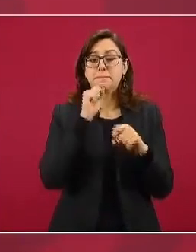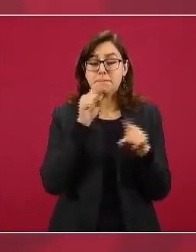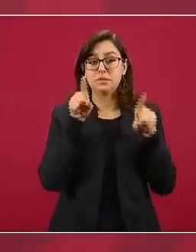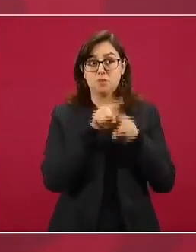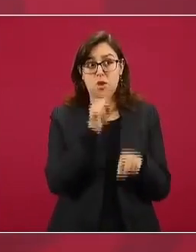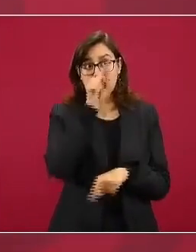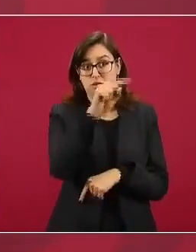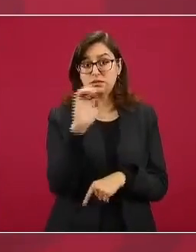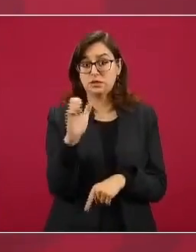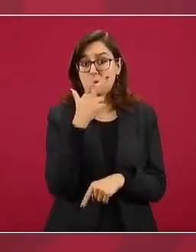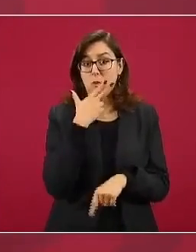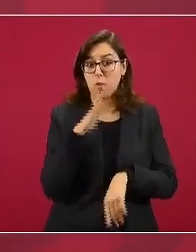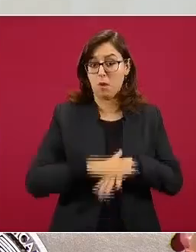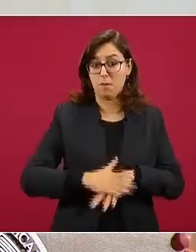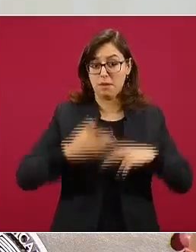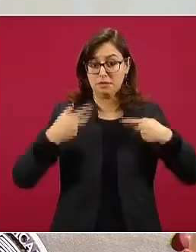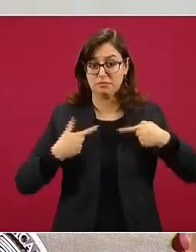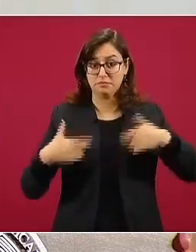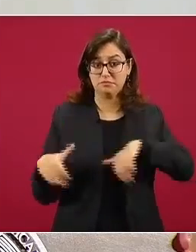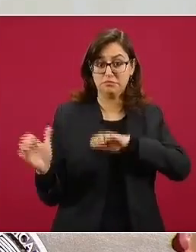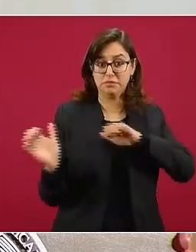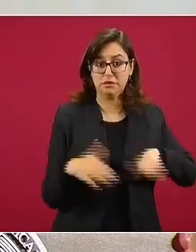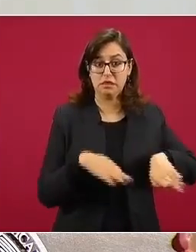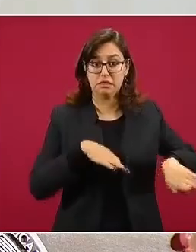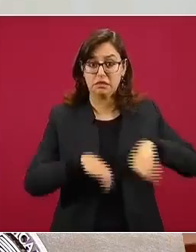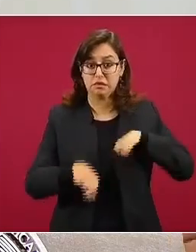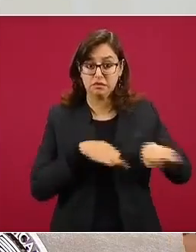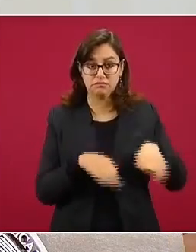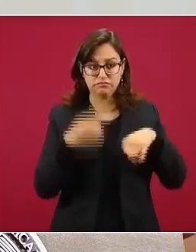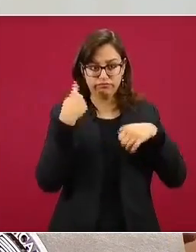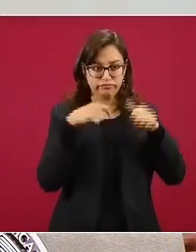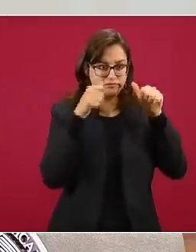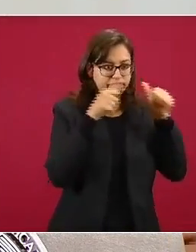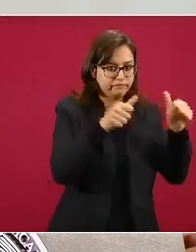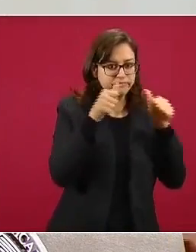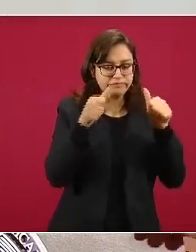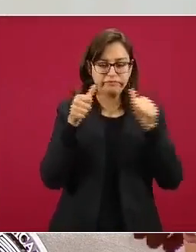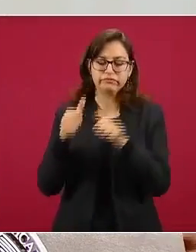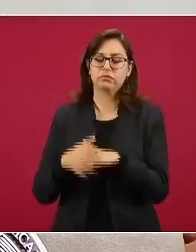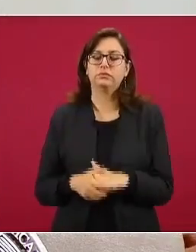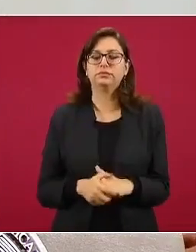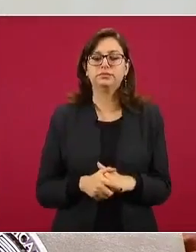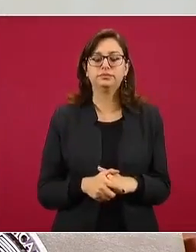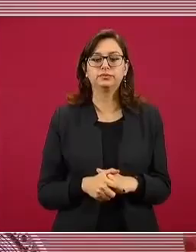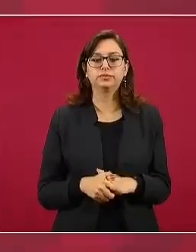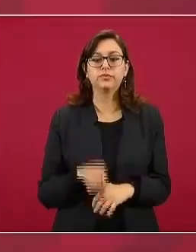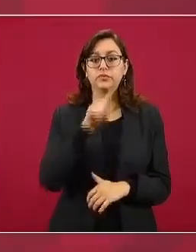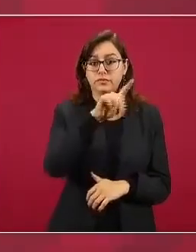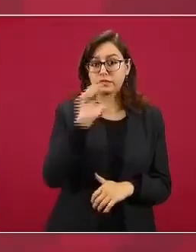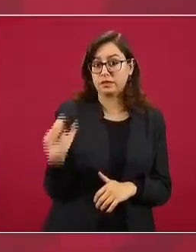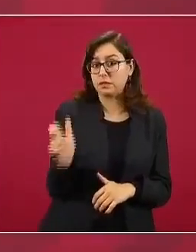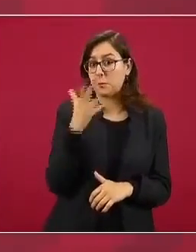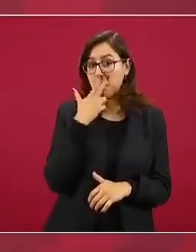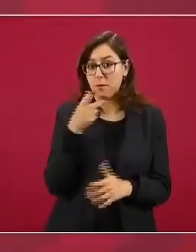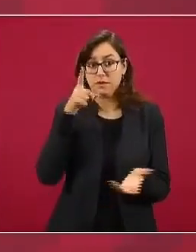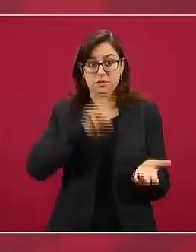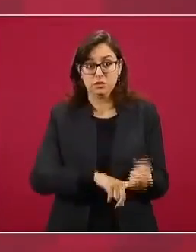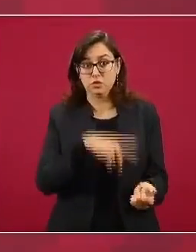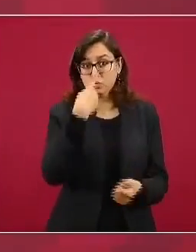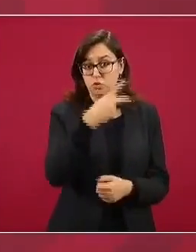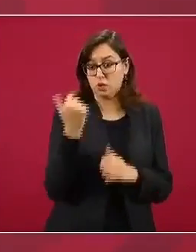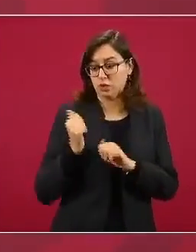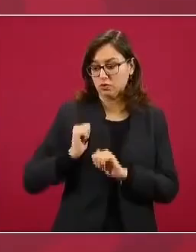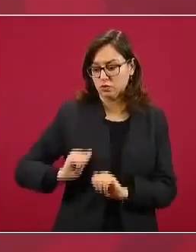para que el Estado tenga mayor capacidad de respuesta. Por otro lado, el propio Estado ha dispuesto una serie de acciones que